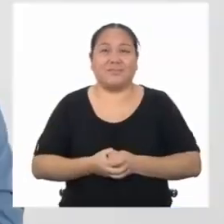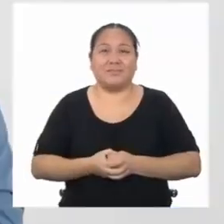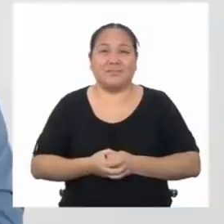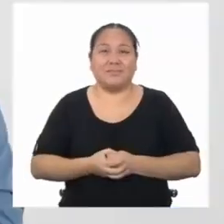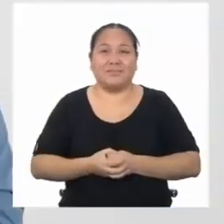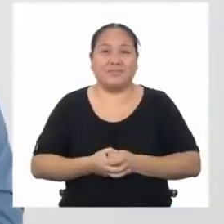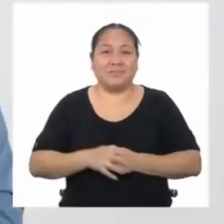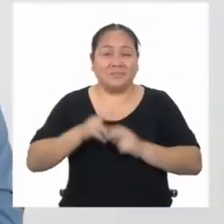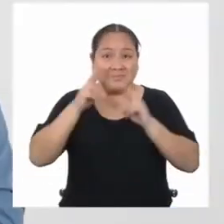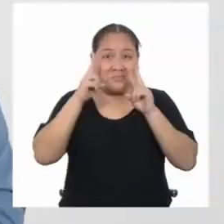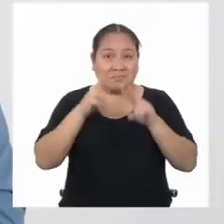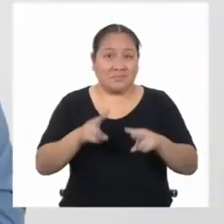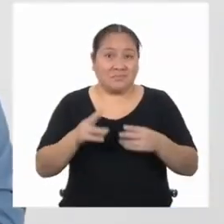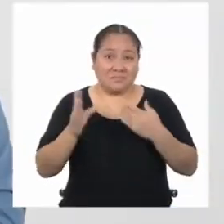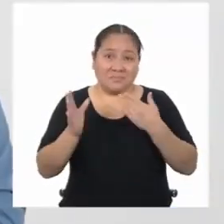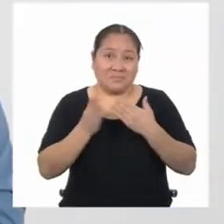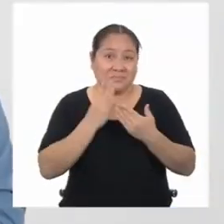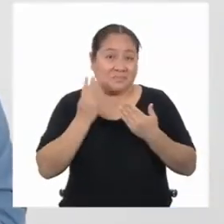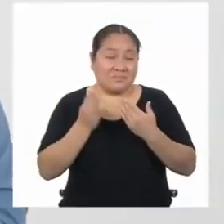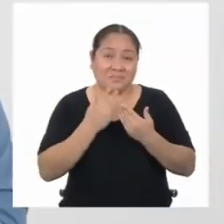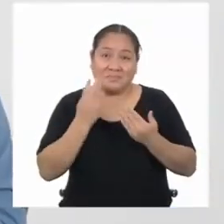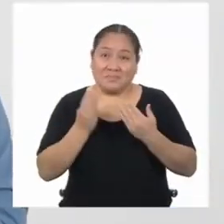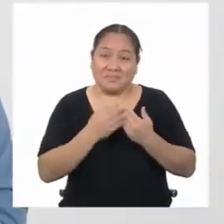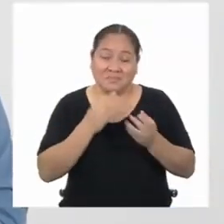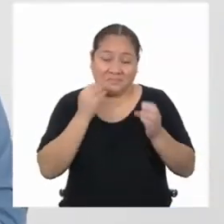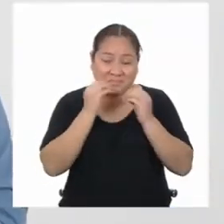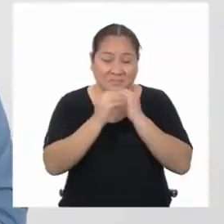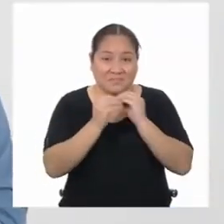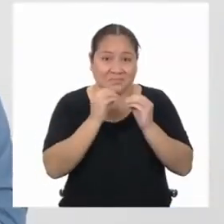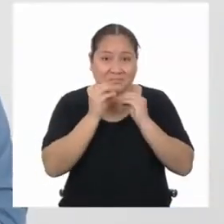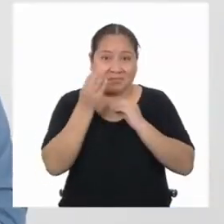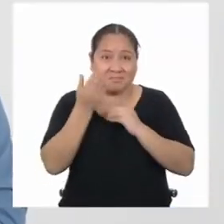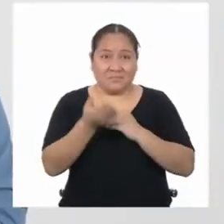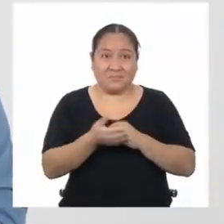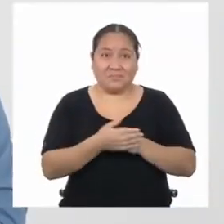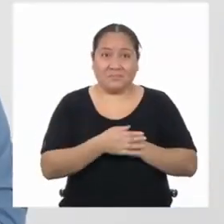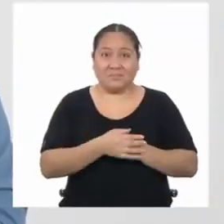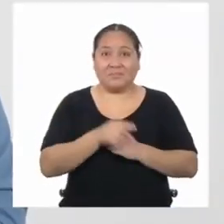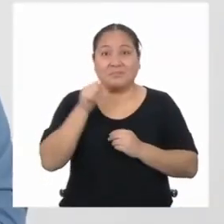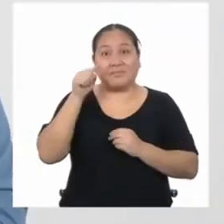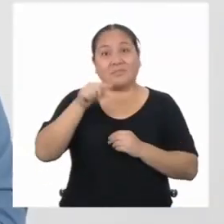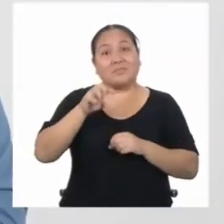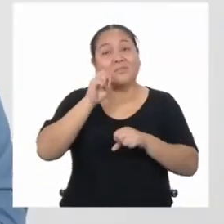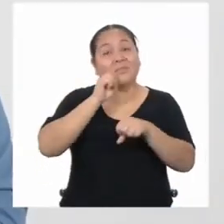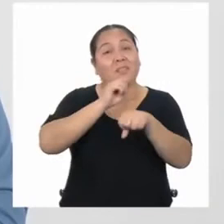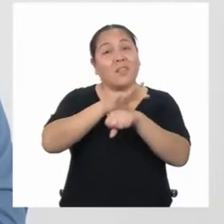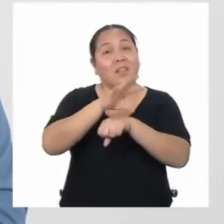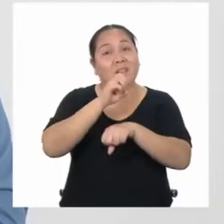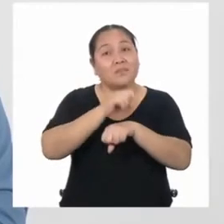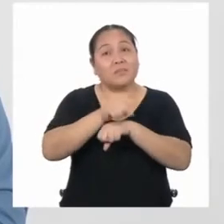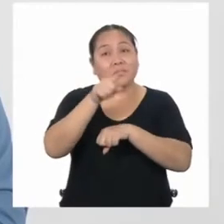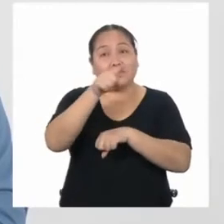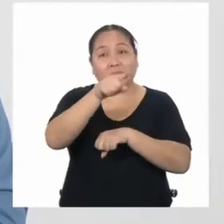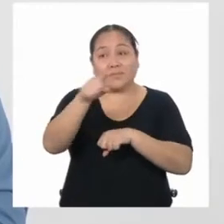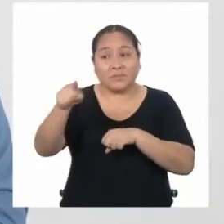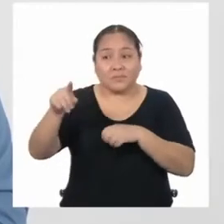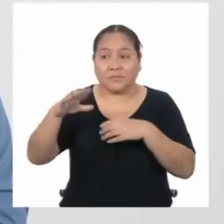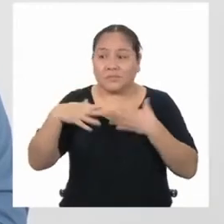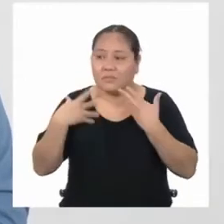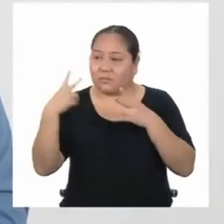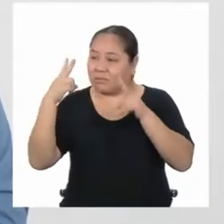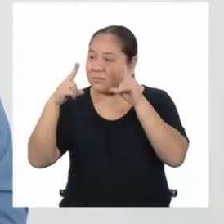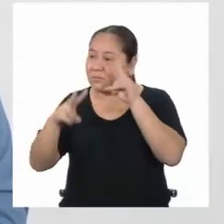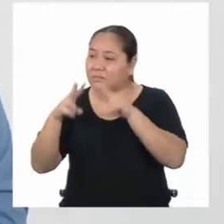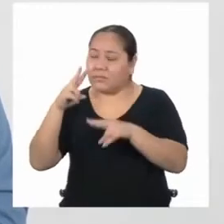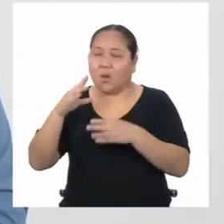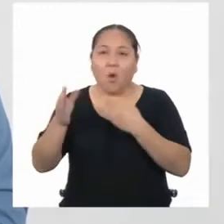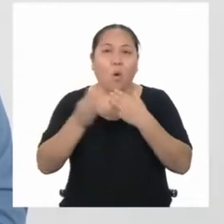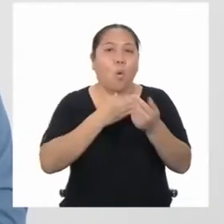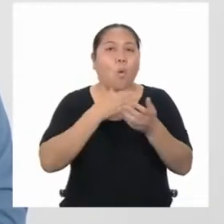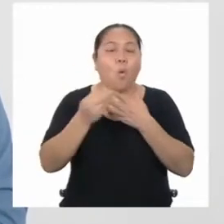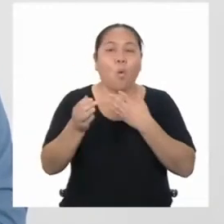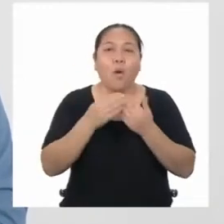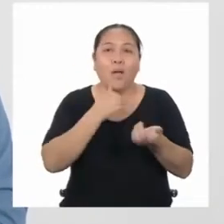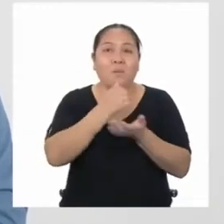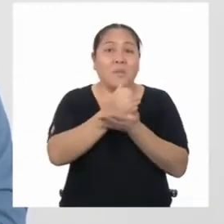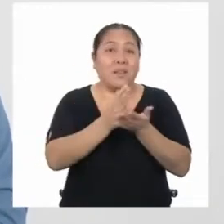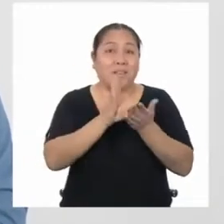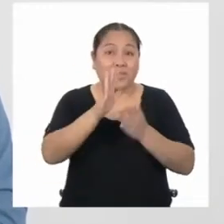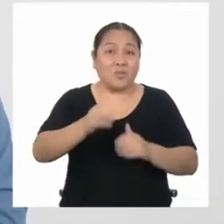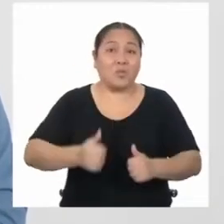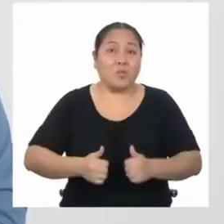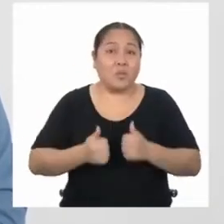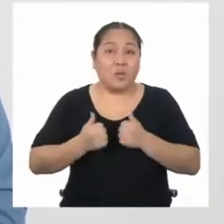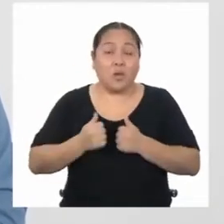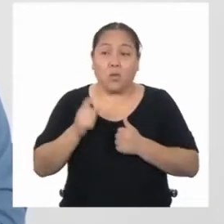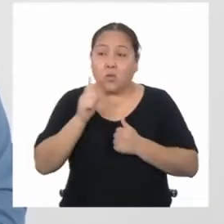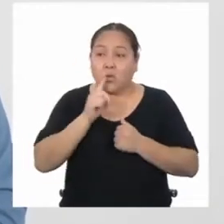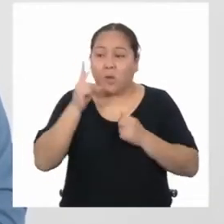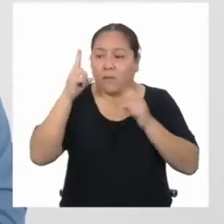¿Vieron qué fácil se solucionó el problema de Yanira? Este es un consejo que pueden aplicar en todos los aspectos de sus vidas. Cuando